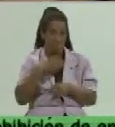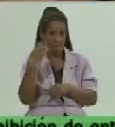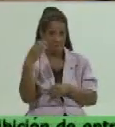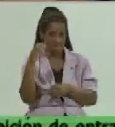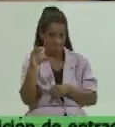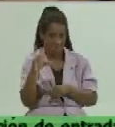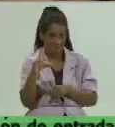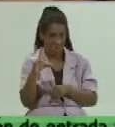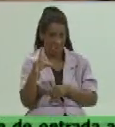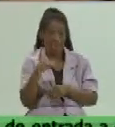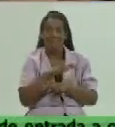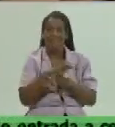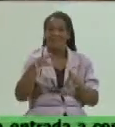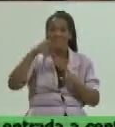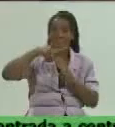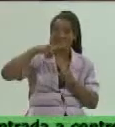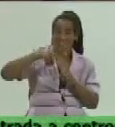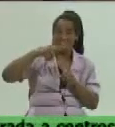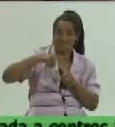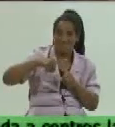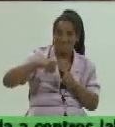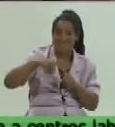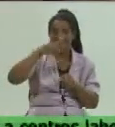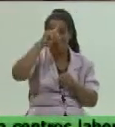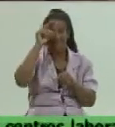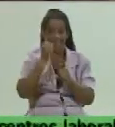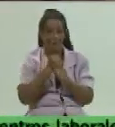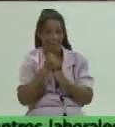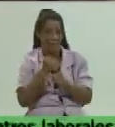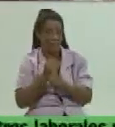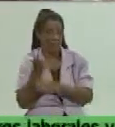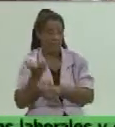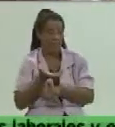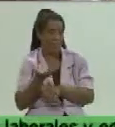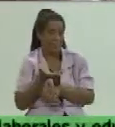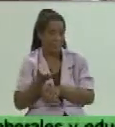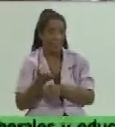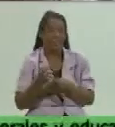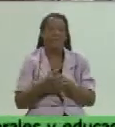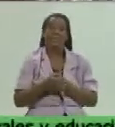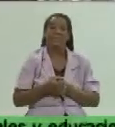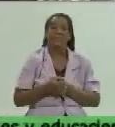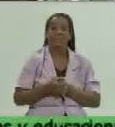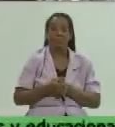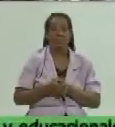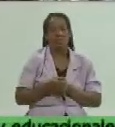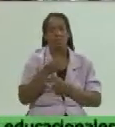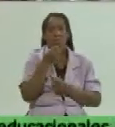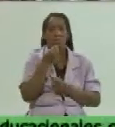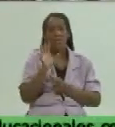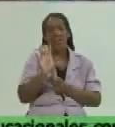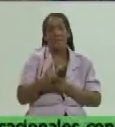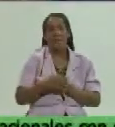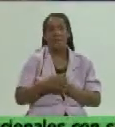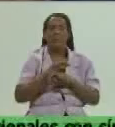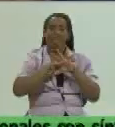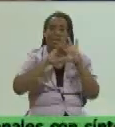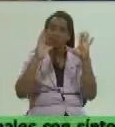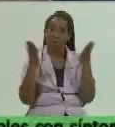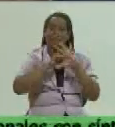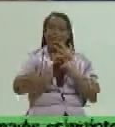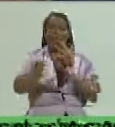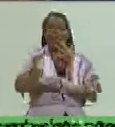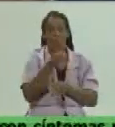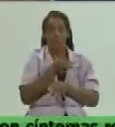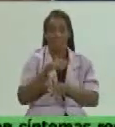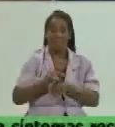tiene las Tunas está trabajando aceleradamente en ello y yo pudiera decir que todos los municipios están